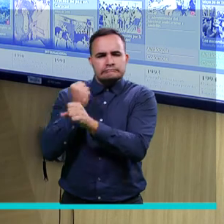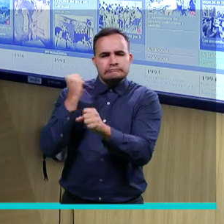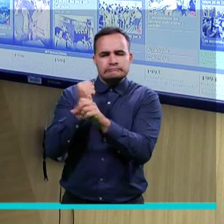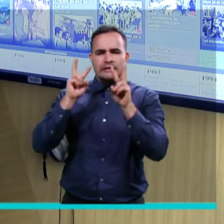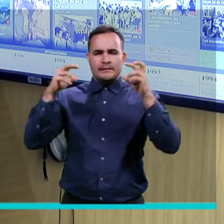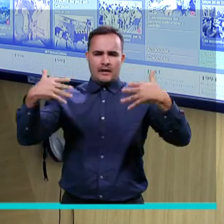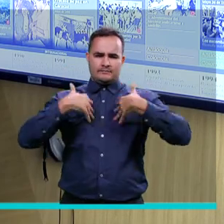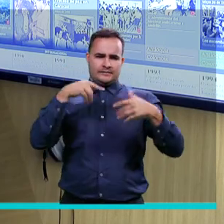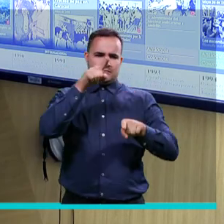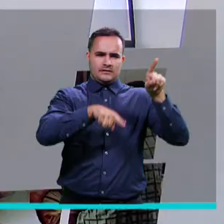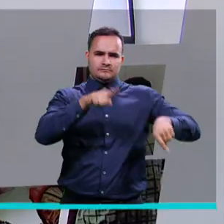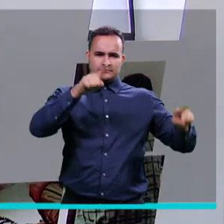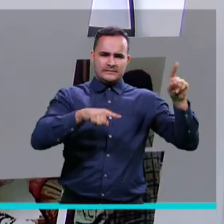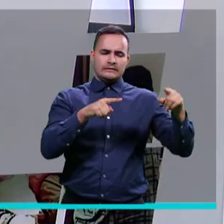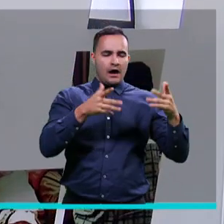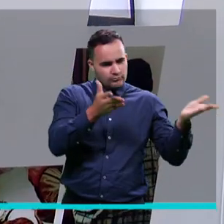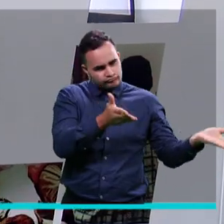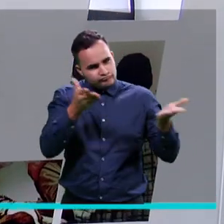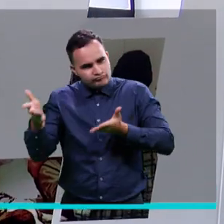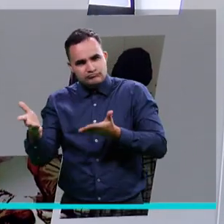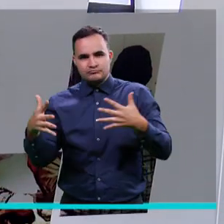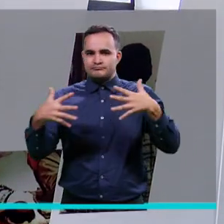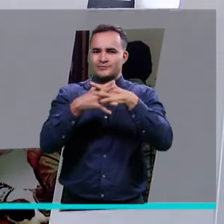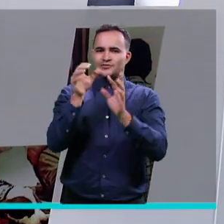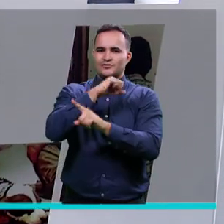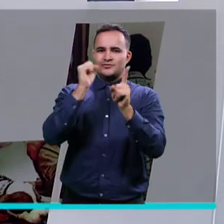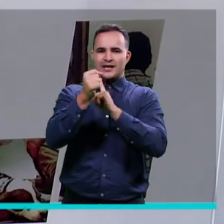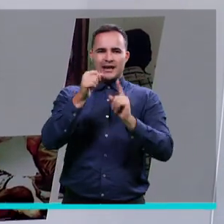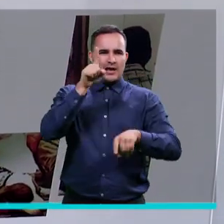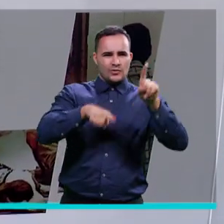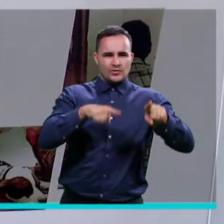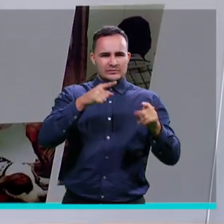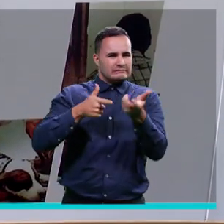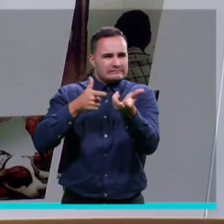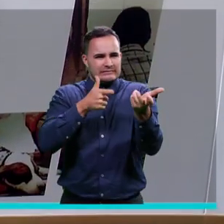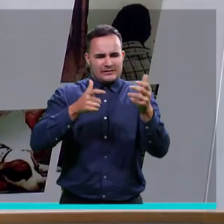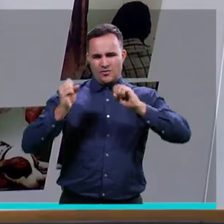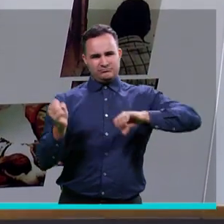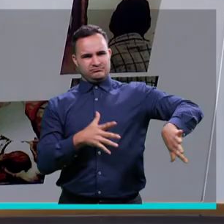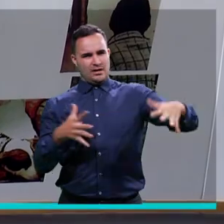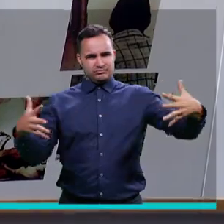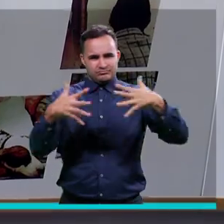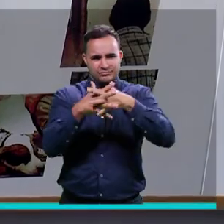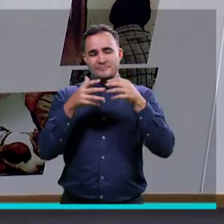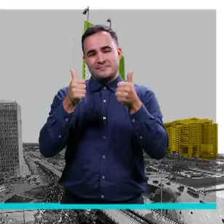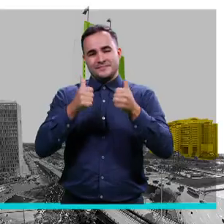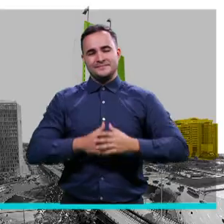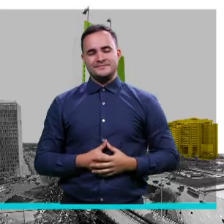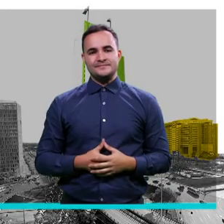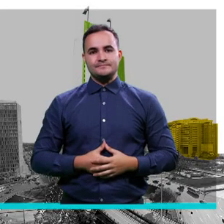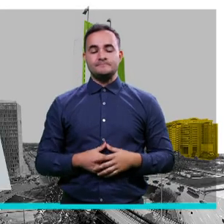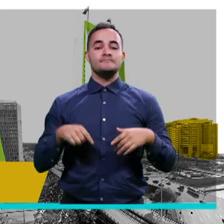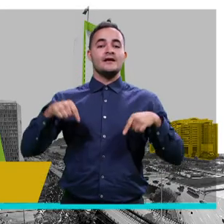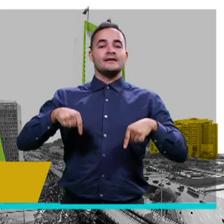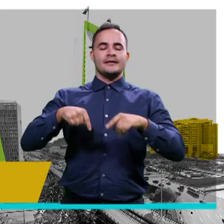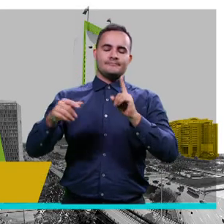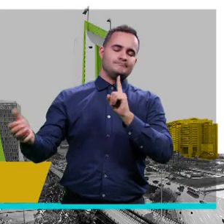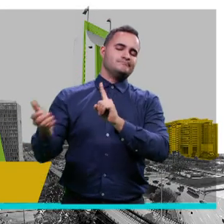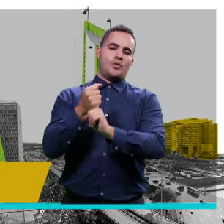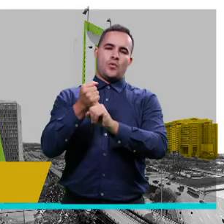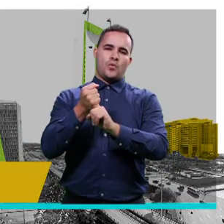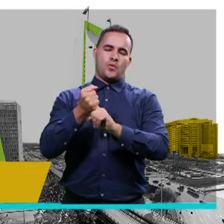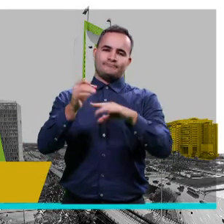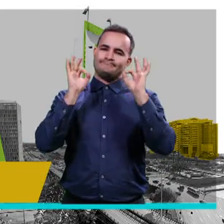reincorporados y reinsertados, además de la prevención del conflicto urbano. Este es el logro de las